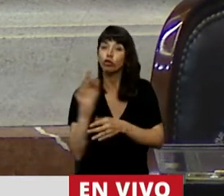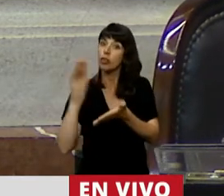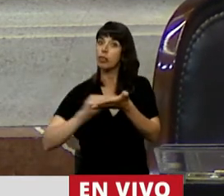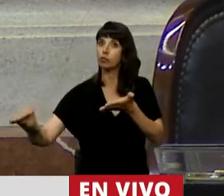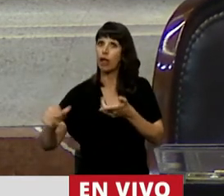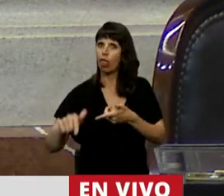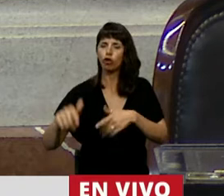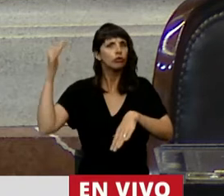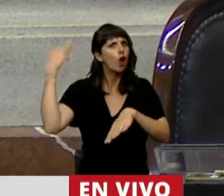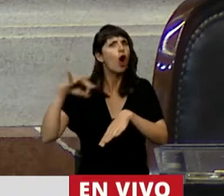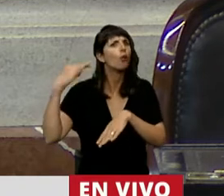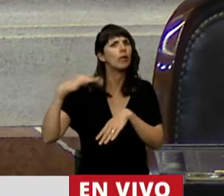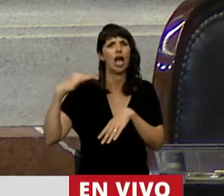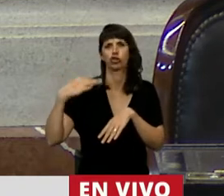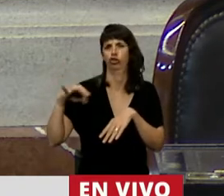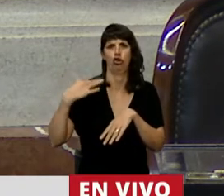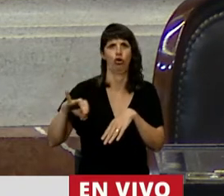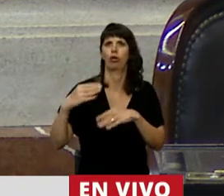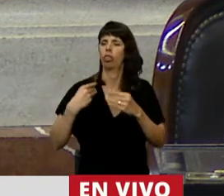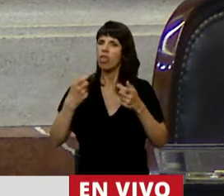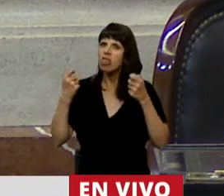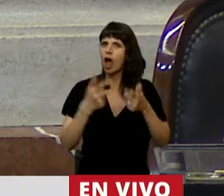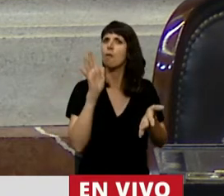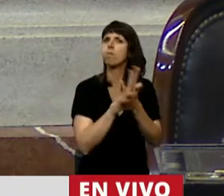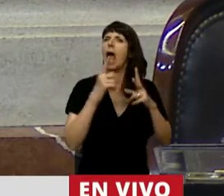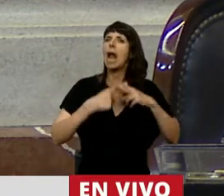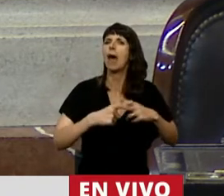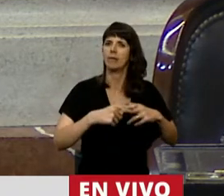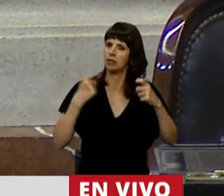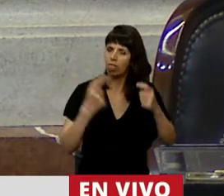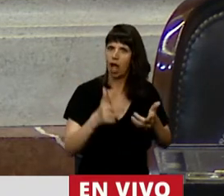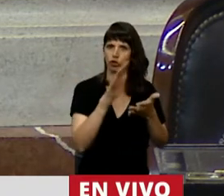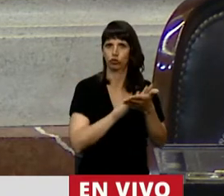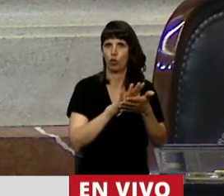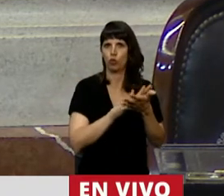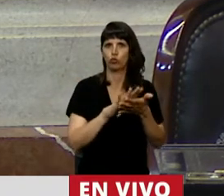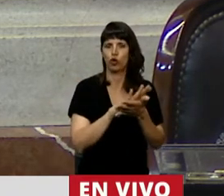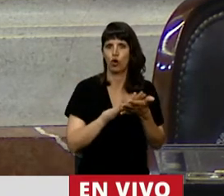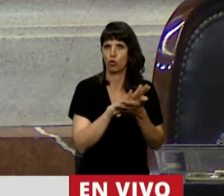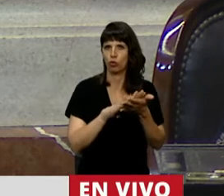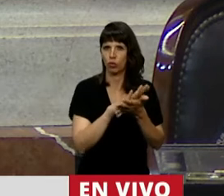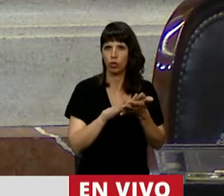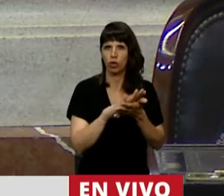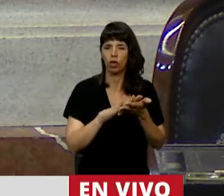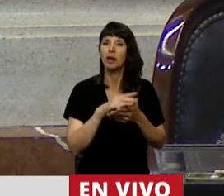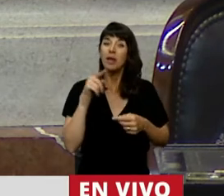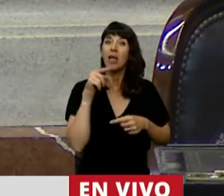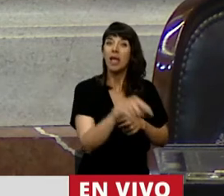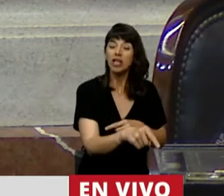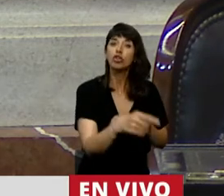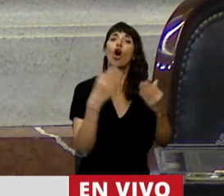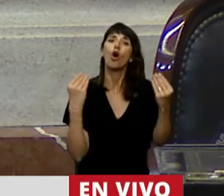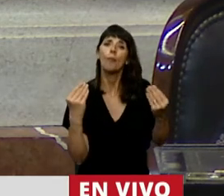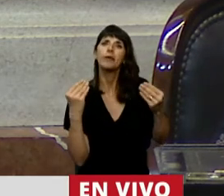tenemos la obligación de generar una herramienta, de dar una solución, y eso no se hace con